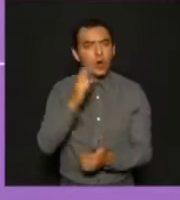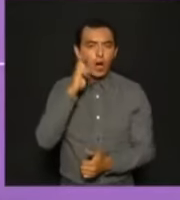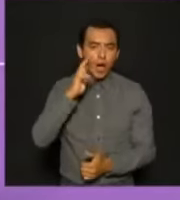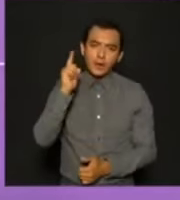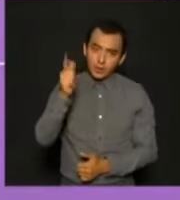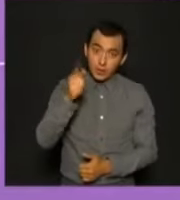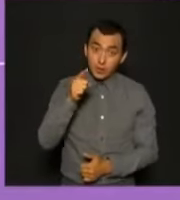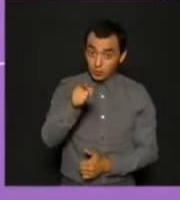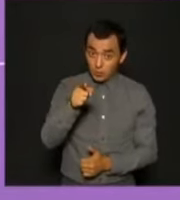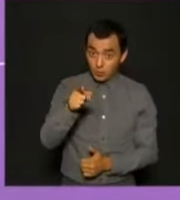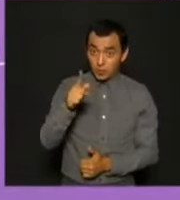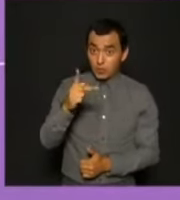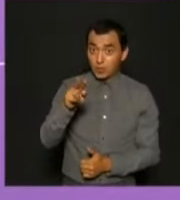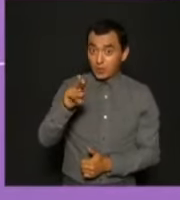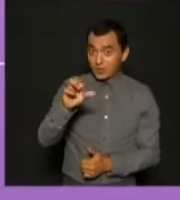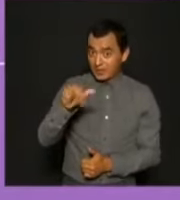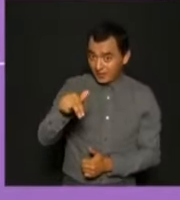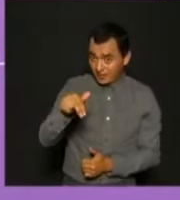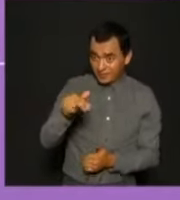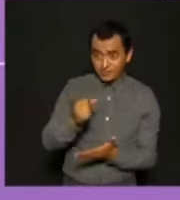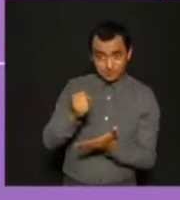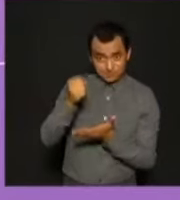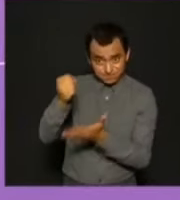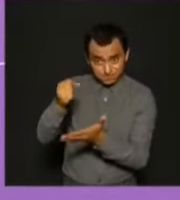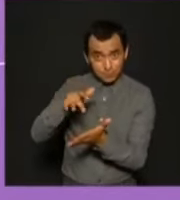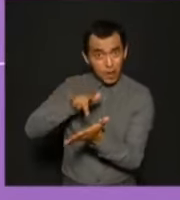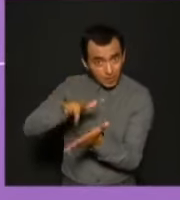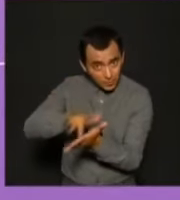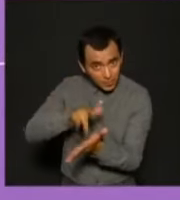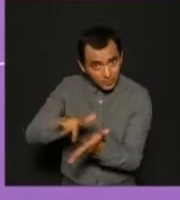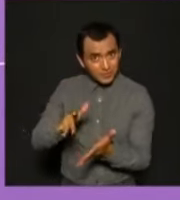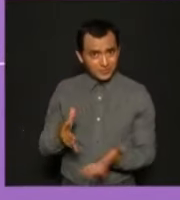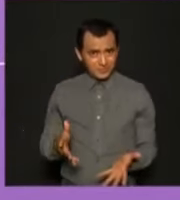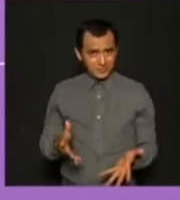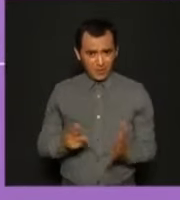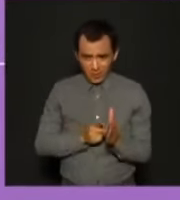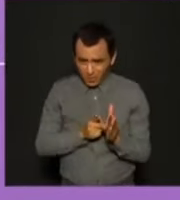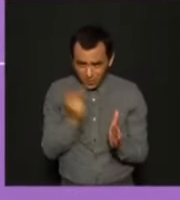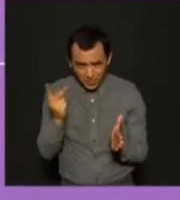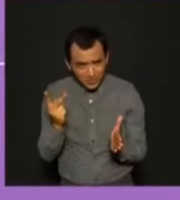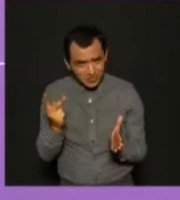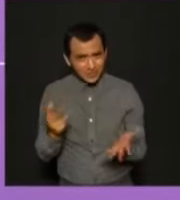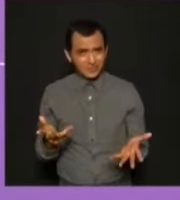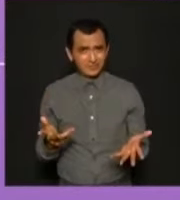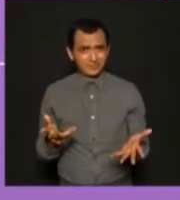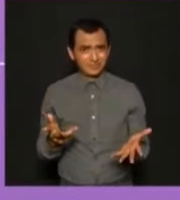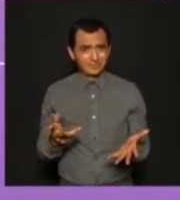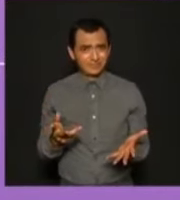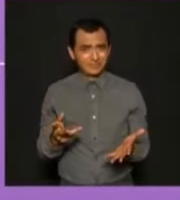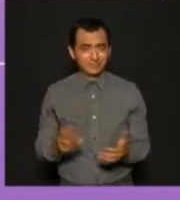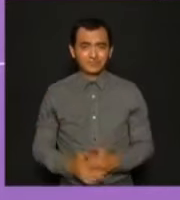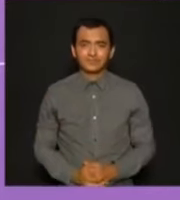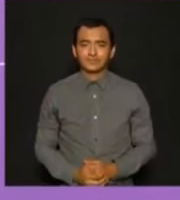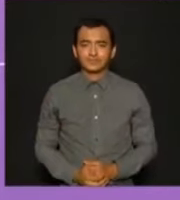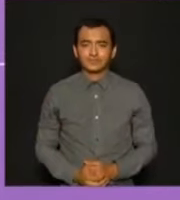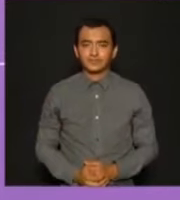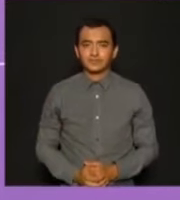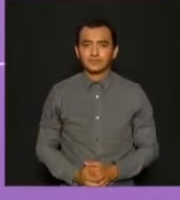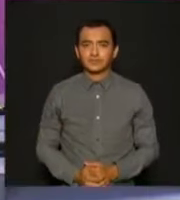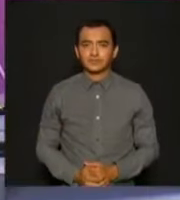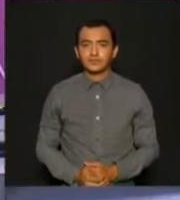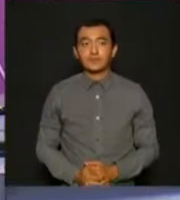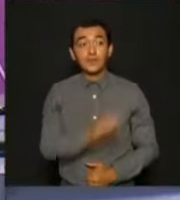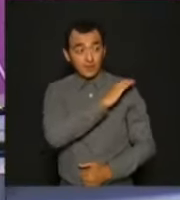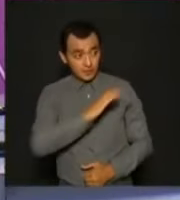voto al PRIAN nuevamente para regresar a sus mentiras y a su hipocresía, ni un voto más. Candidato Llanes.